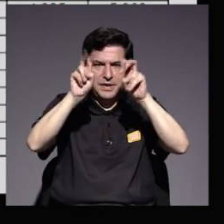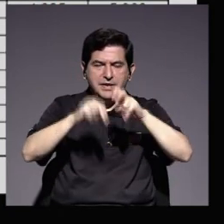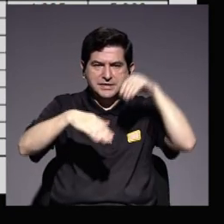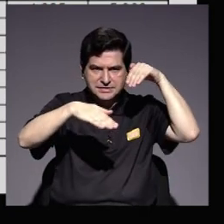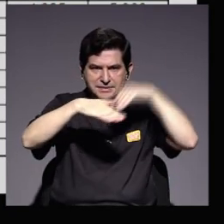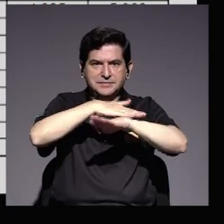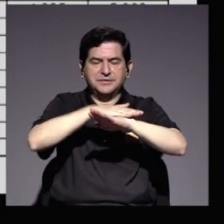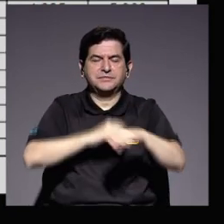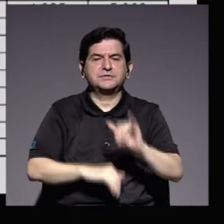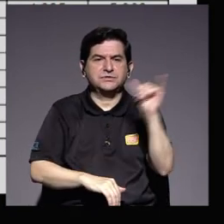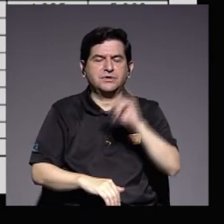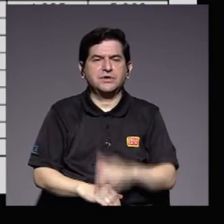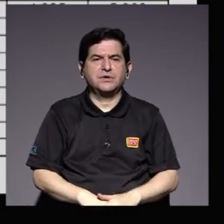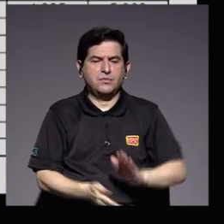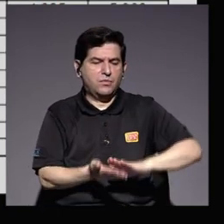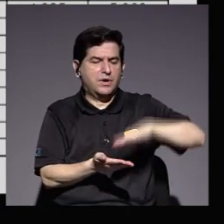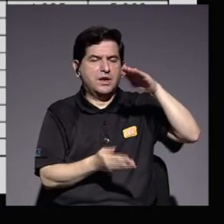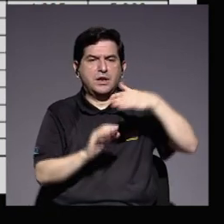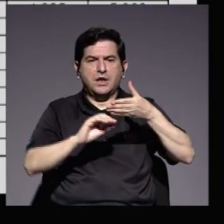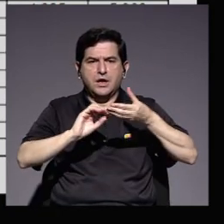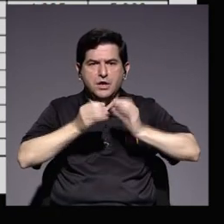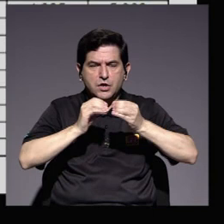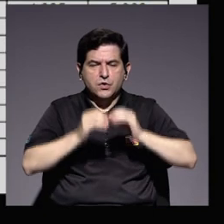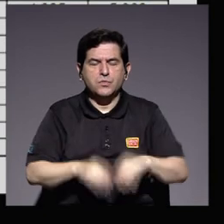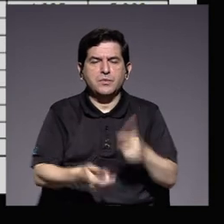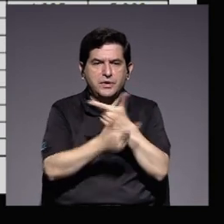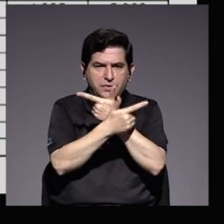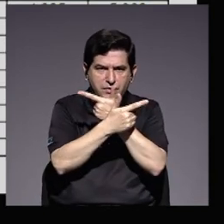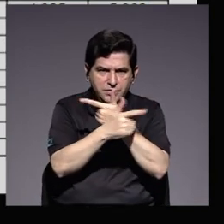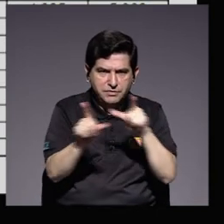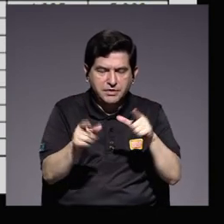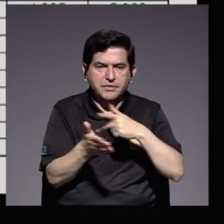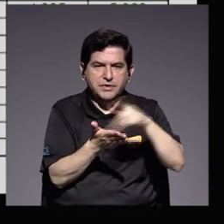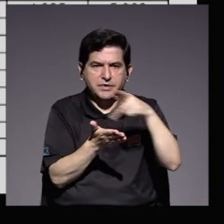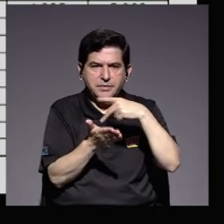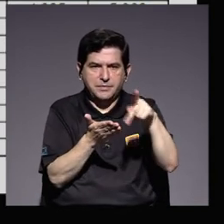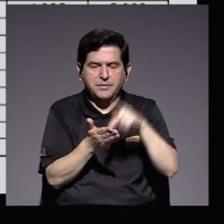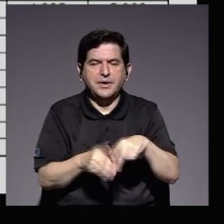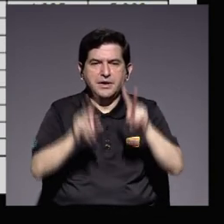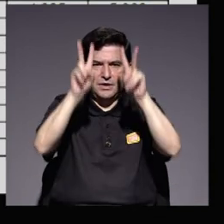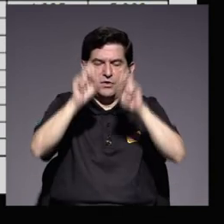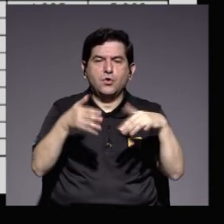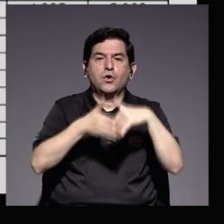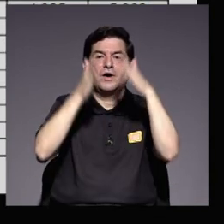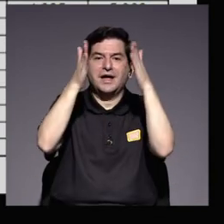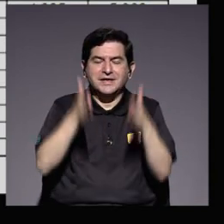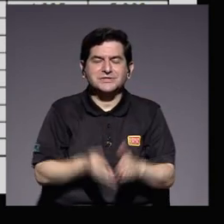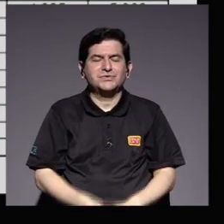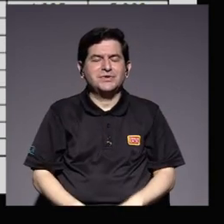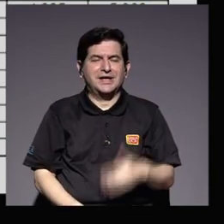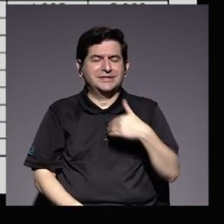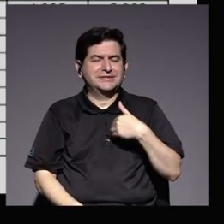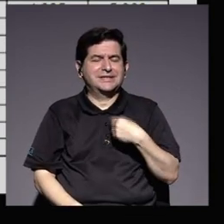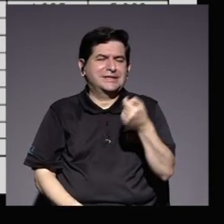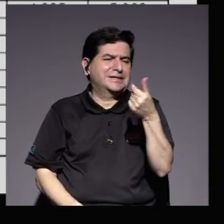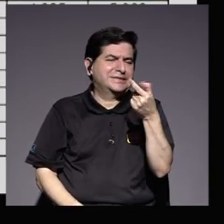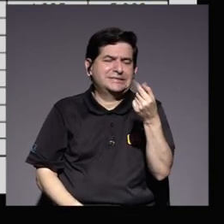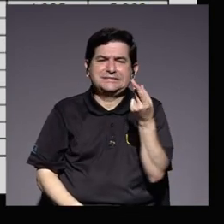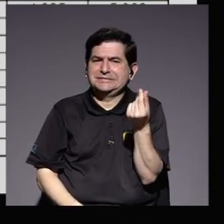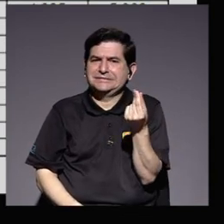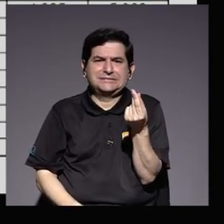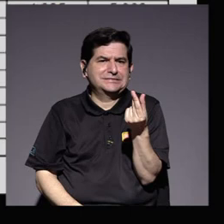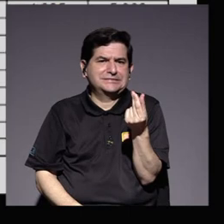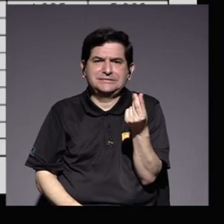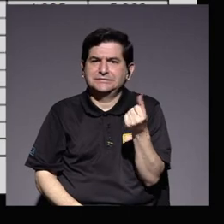así como el incremento en el número de exoneraciones del pago de la prueba para aquellos estudiantes de recursos económicos limitados